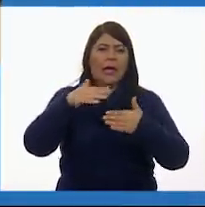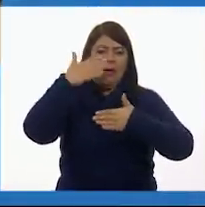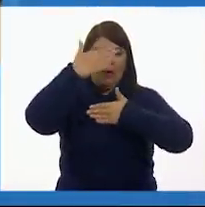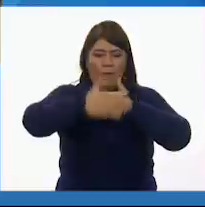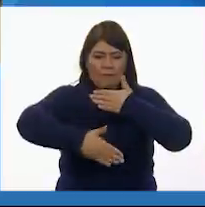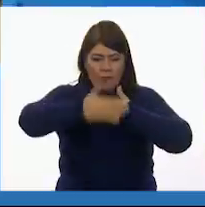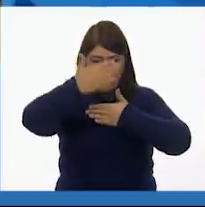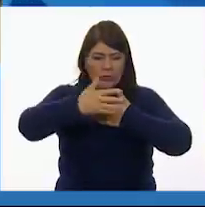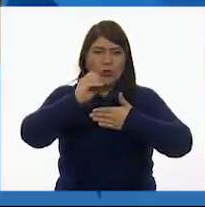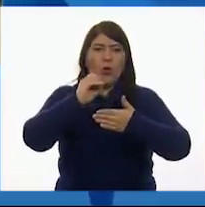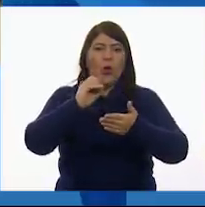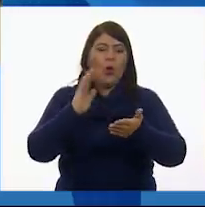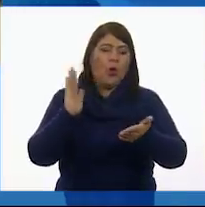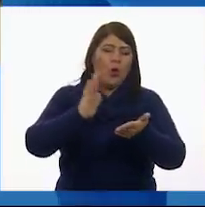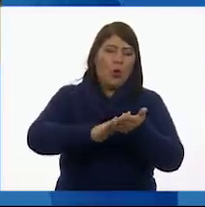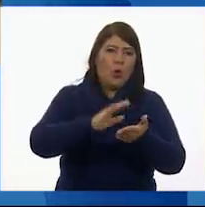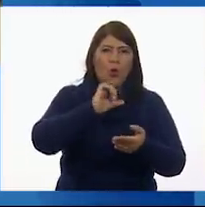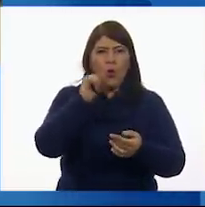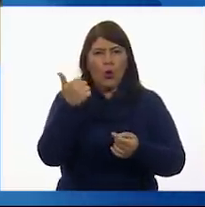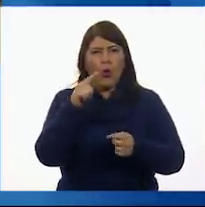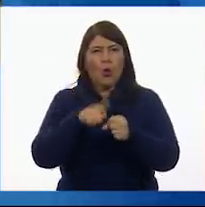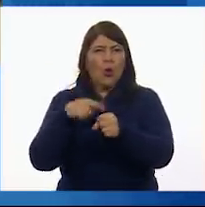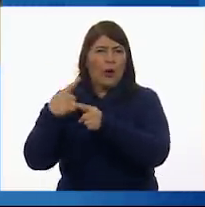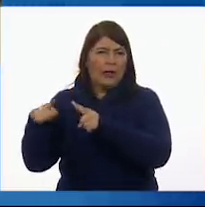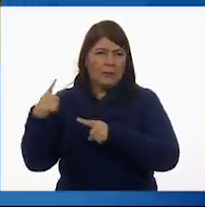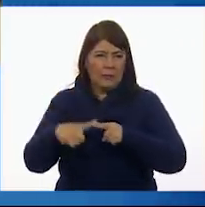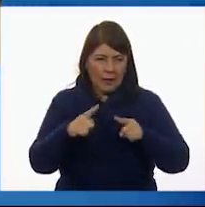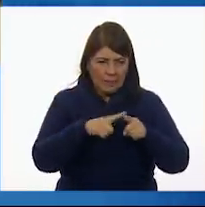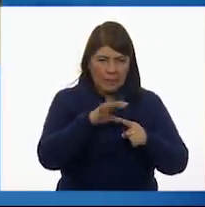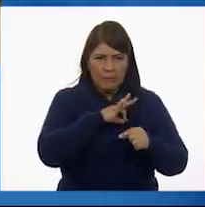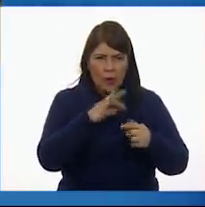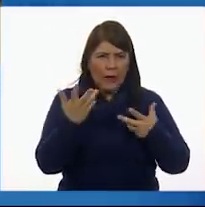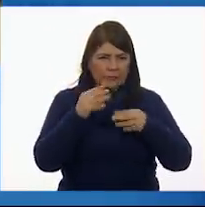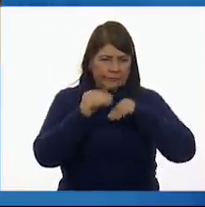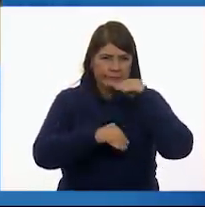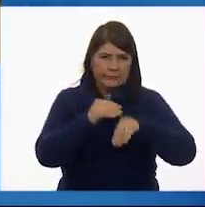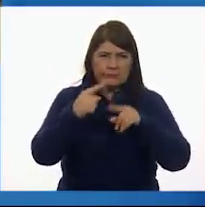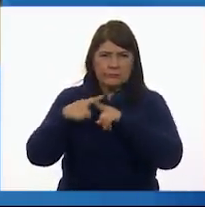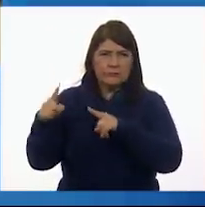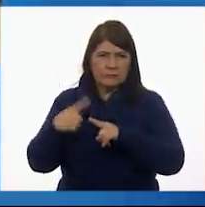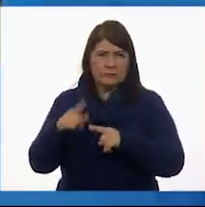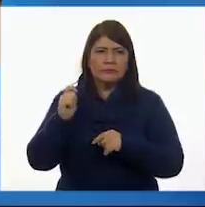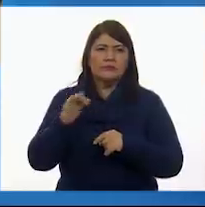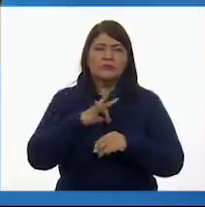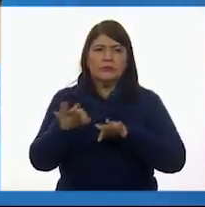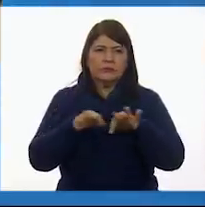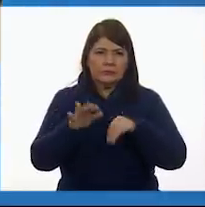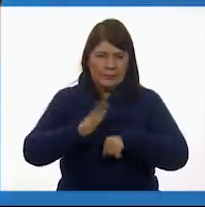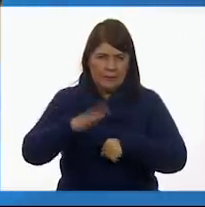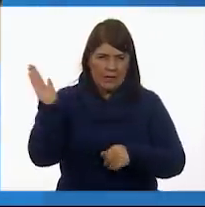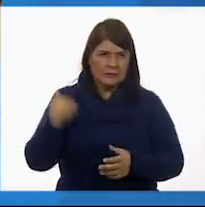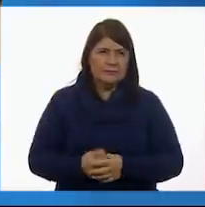se puede pintar la cara de un color, el pelo de otro color. Se puede hacer más trabajo.